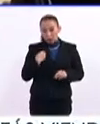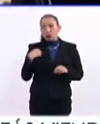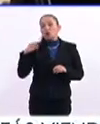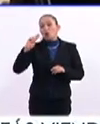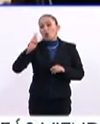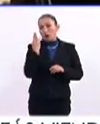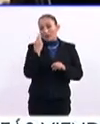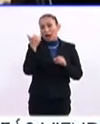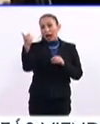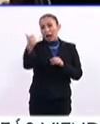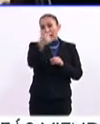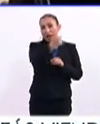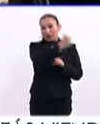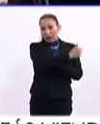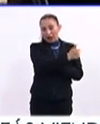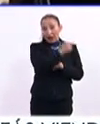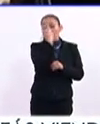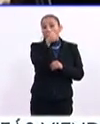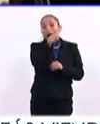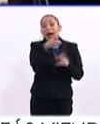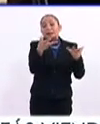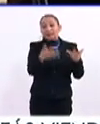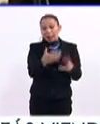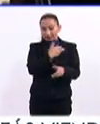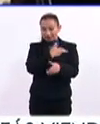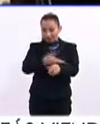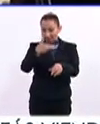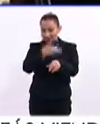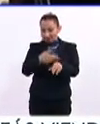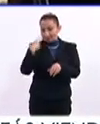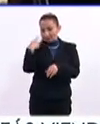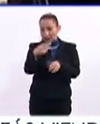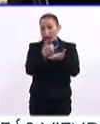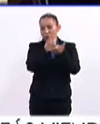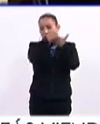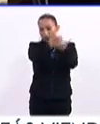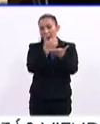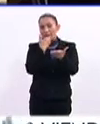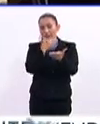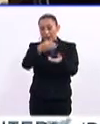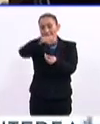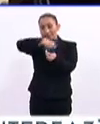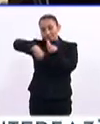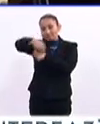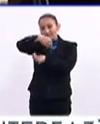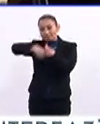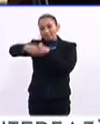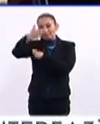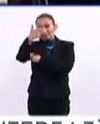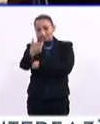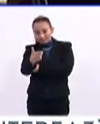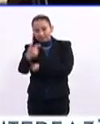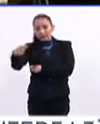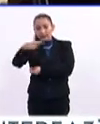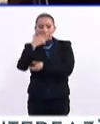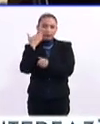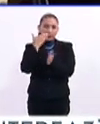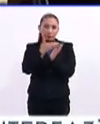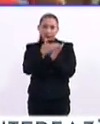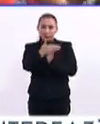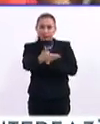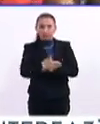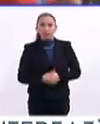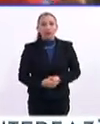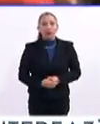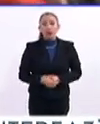las instituciones de educación superior para llevar a cabo las reformas que permitan su sostenibilidad financiera en el largo plazo.